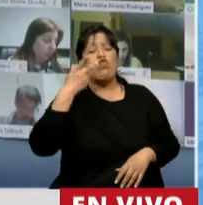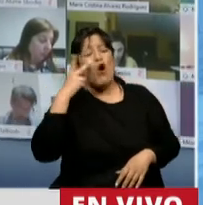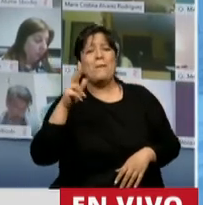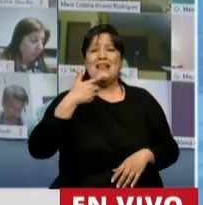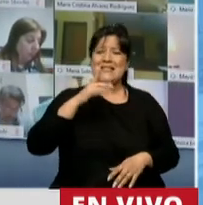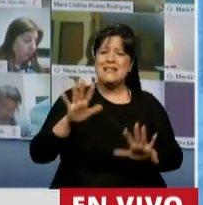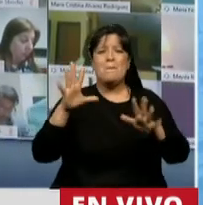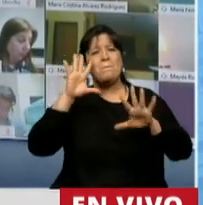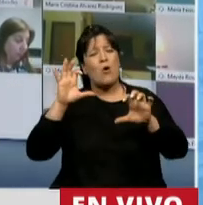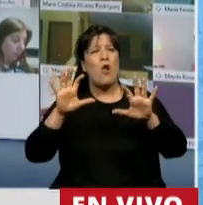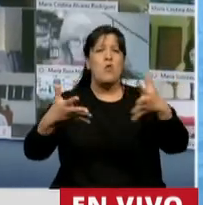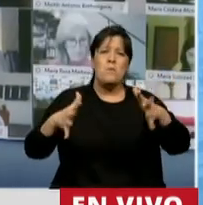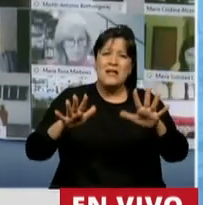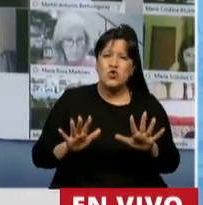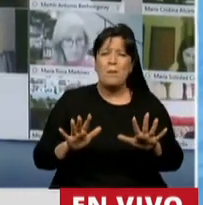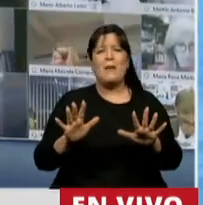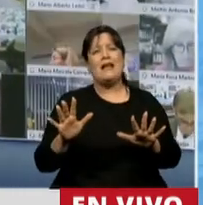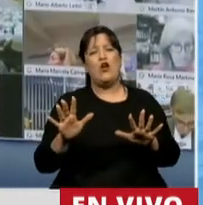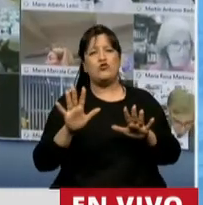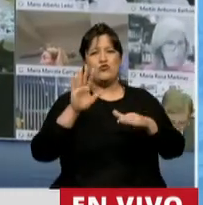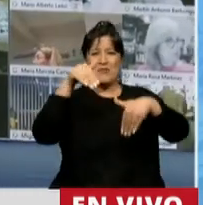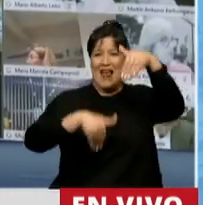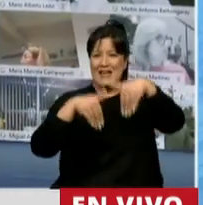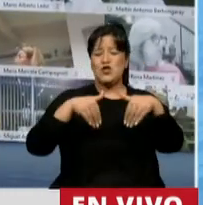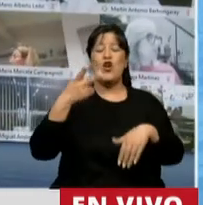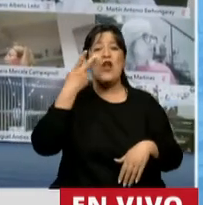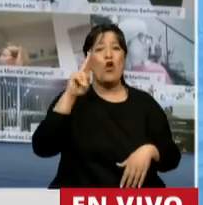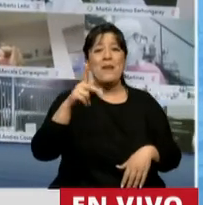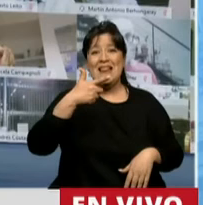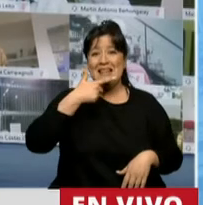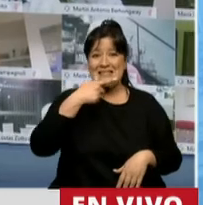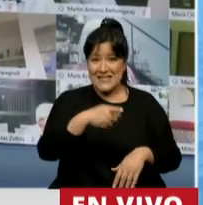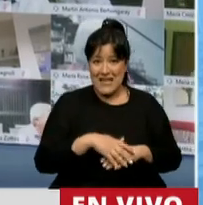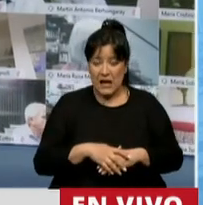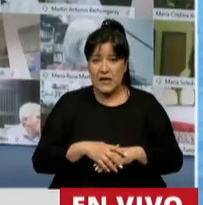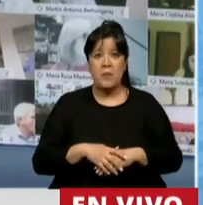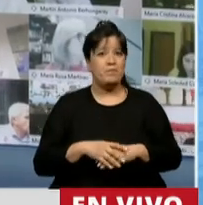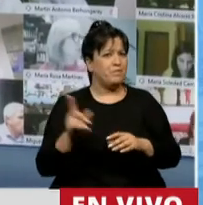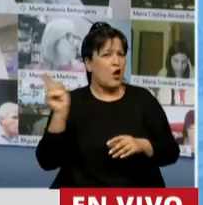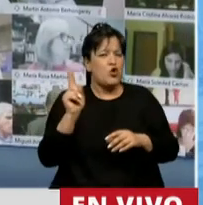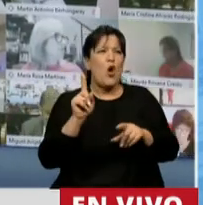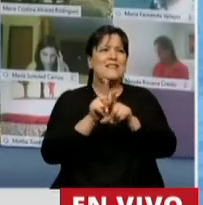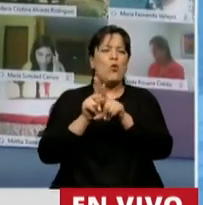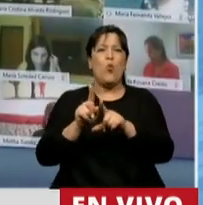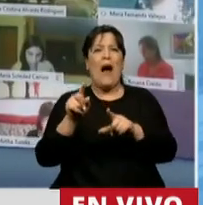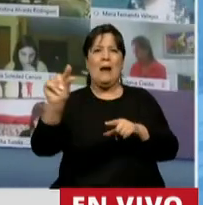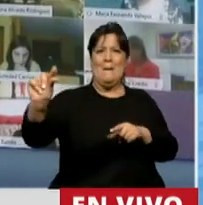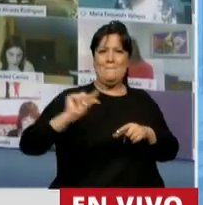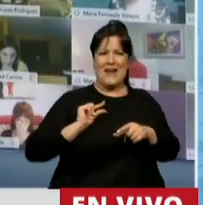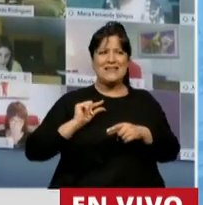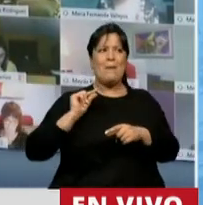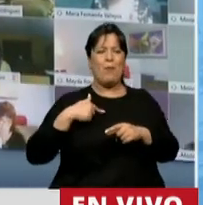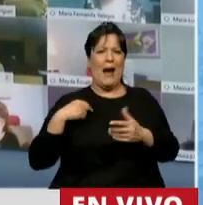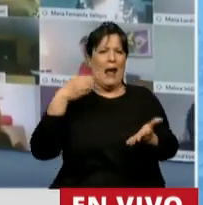primaria y la general de las elecciones de 2017, no lo hicieron para invertir. Lo hicieron